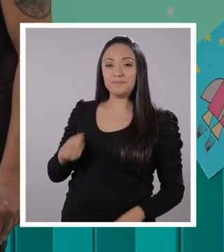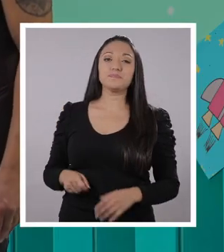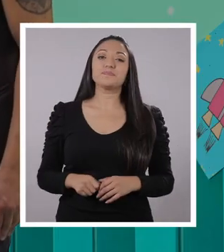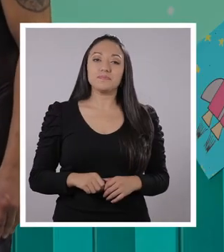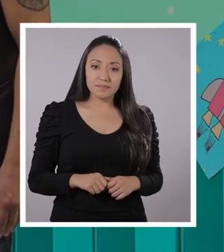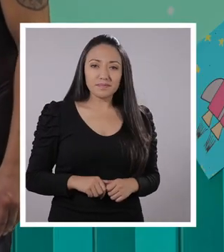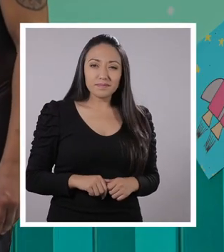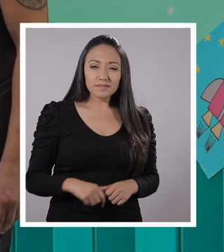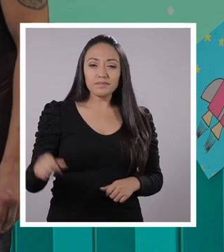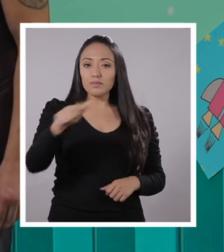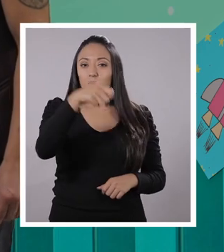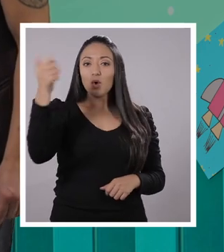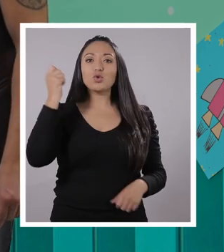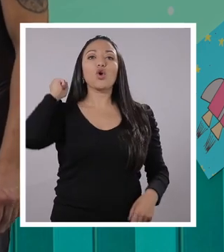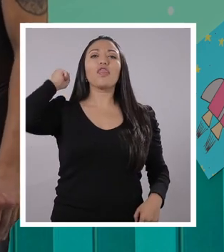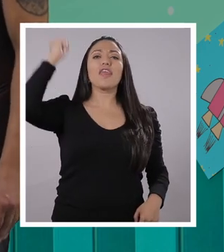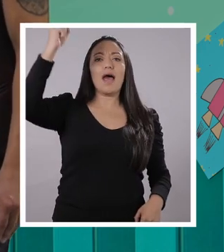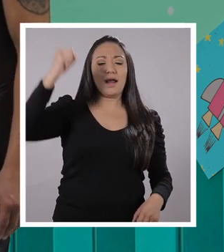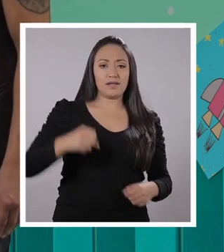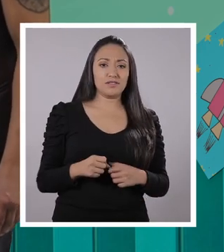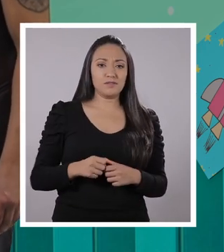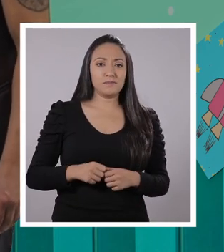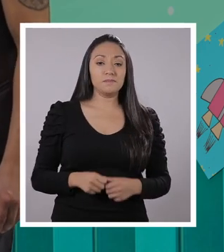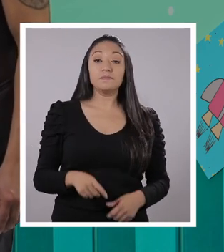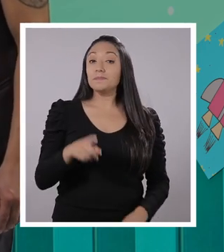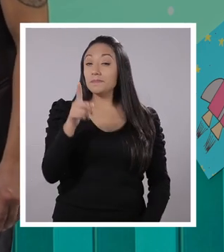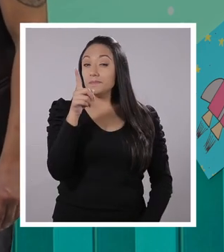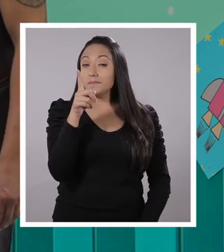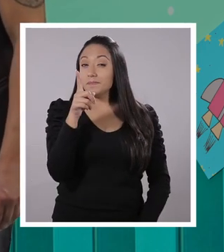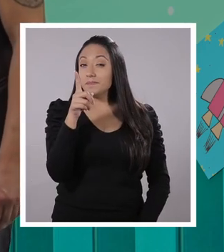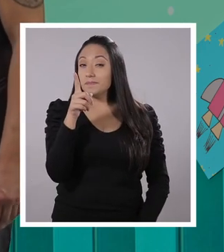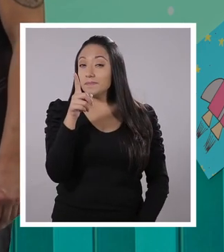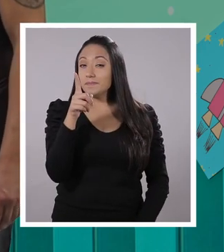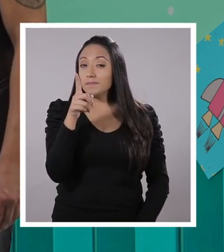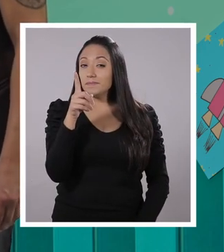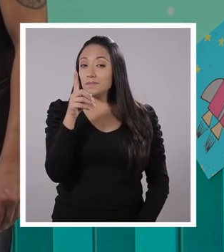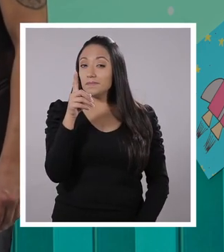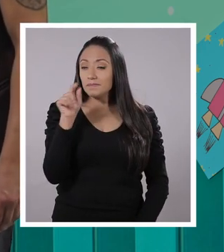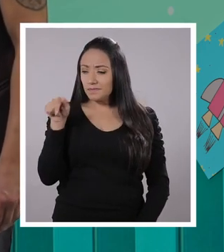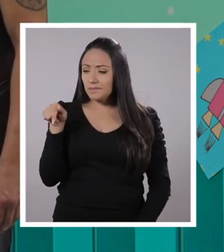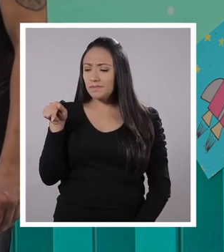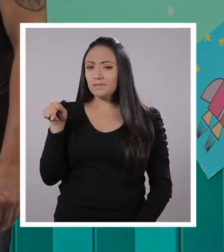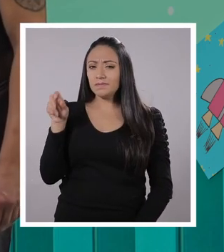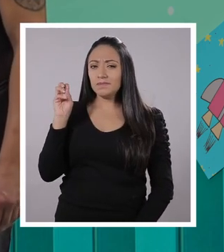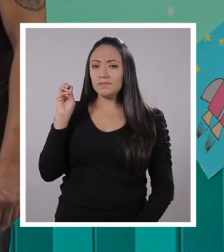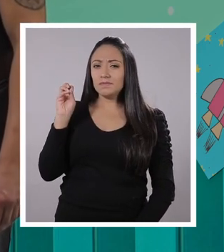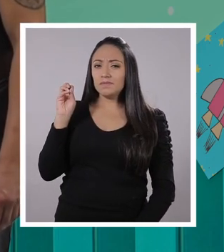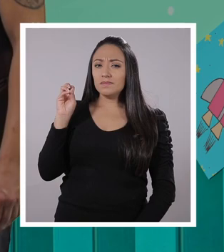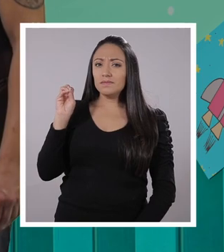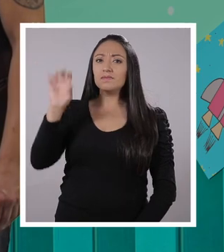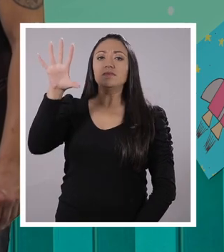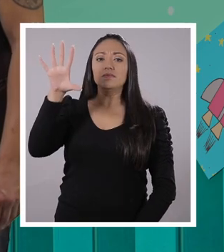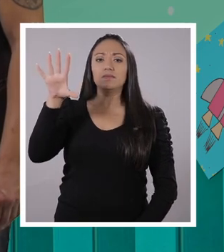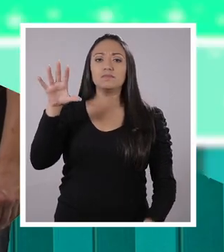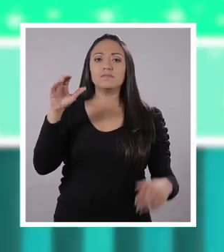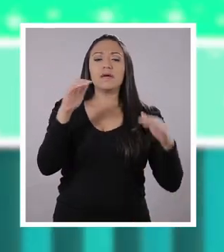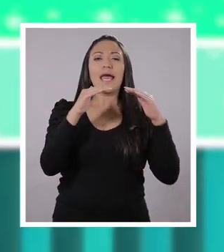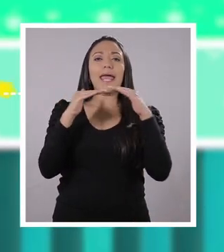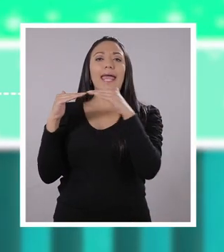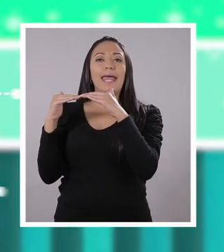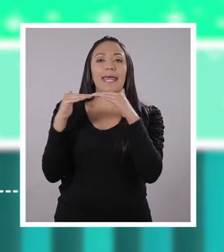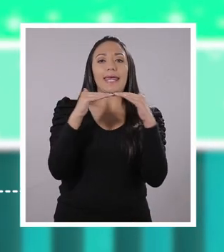bien. Tenemos el siguiente derecho. El derecho a... Me gusta esto. ¿Cuál? ¿Cómo suena? Equidad.